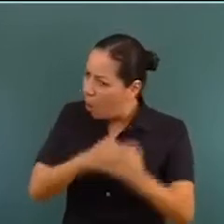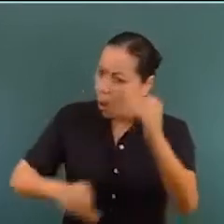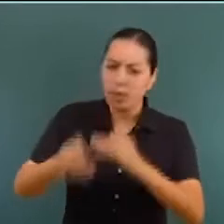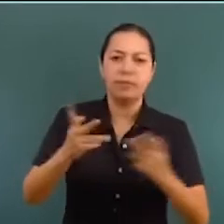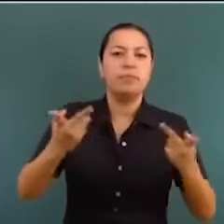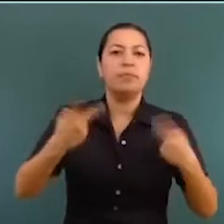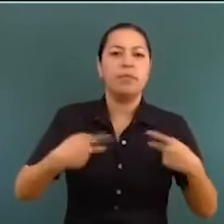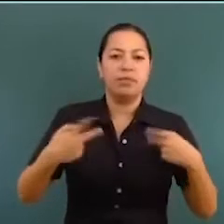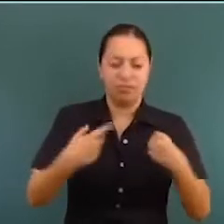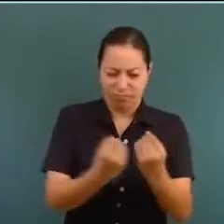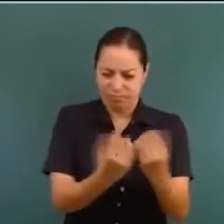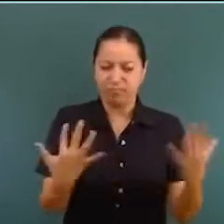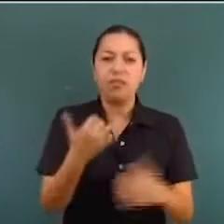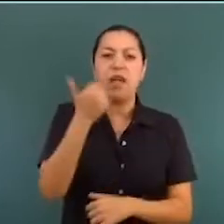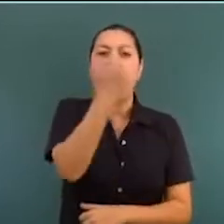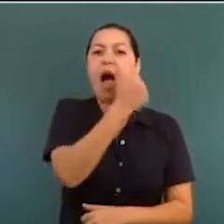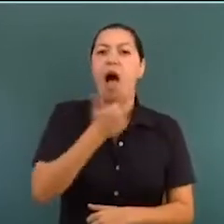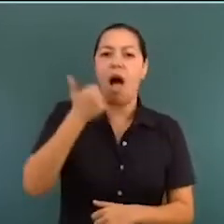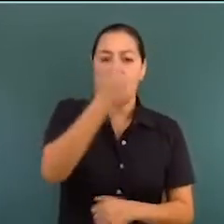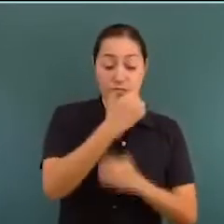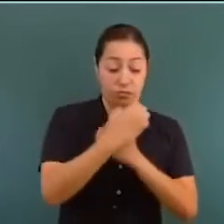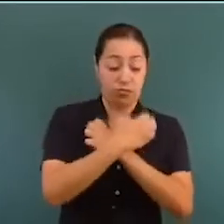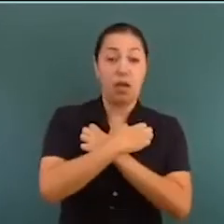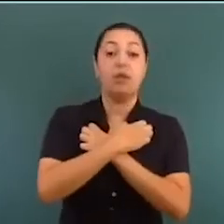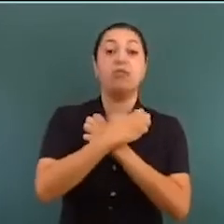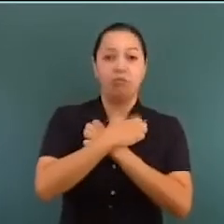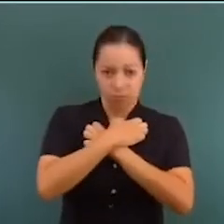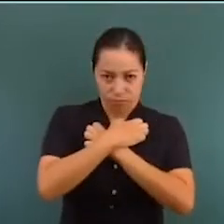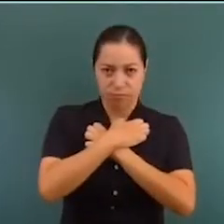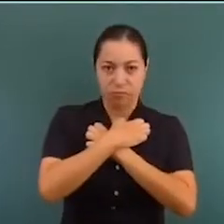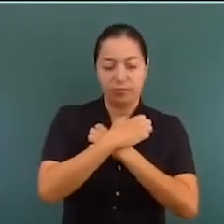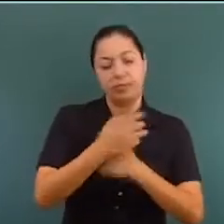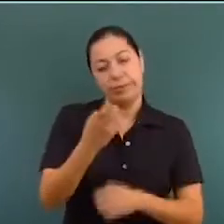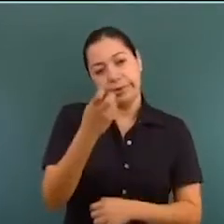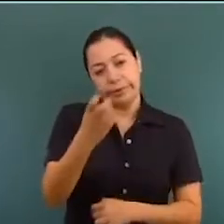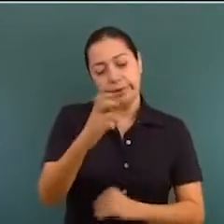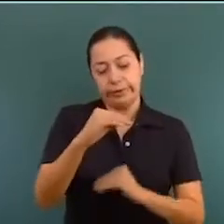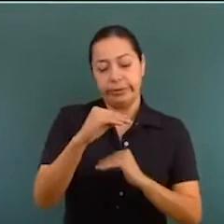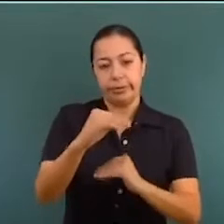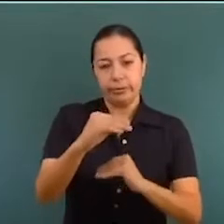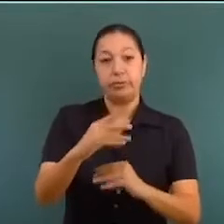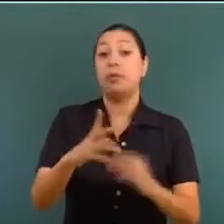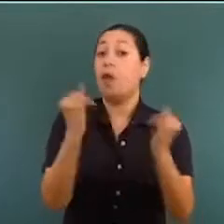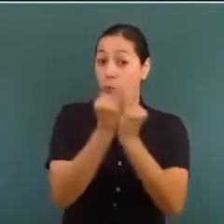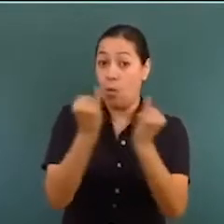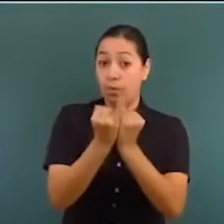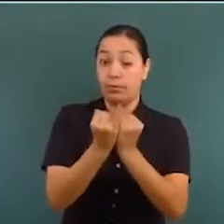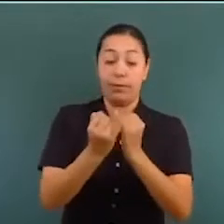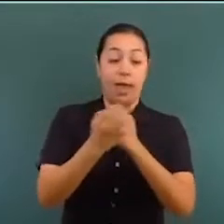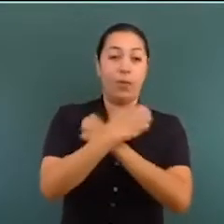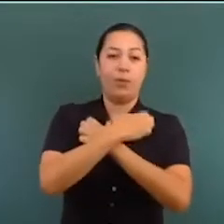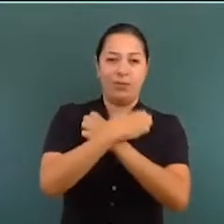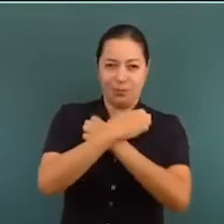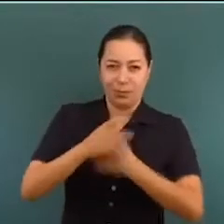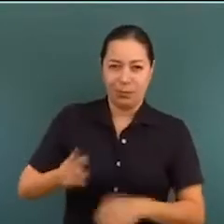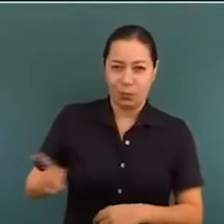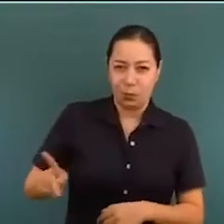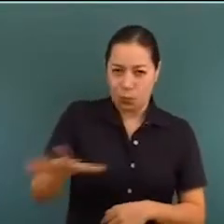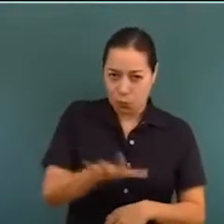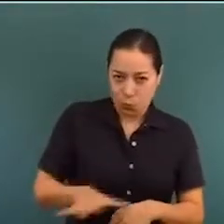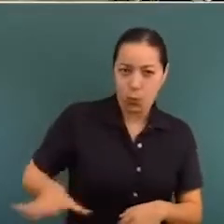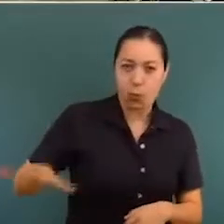educativa en lo que corresponde a la educación pública, para eso